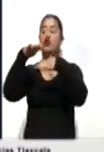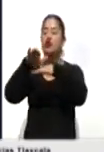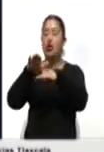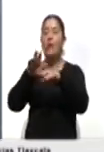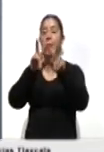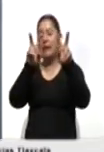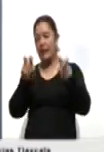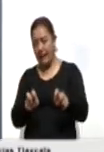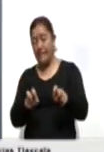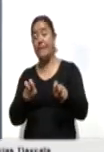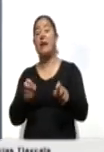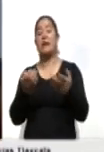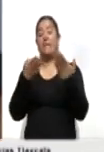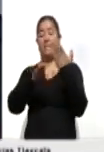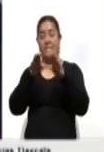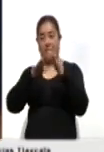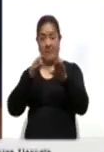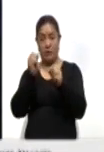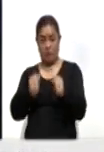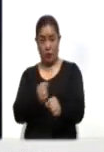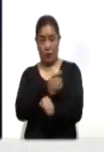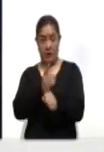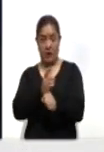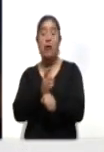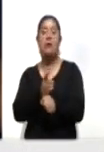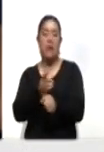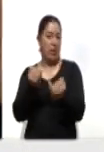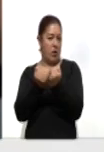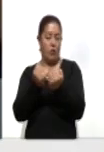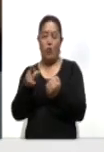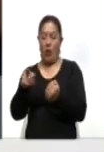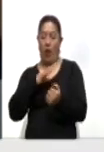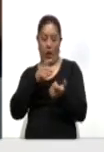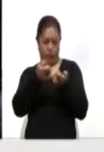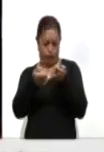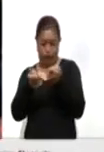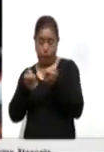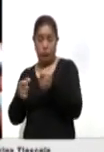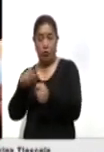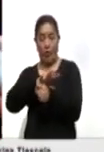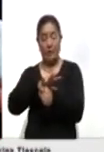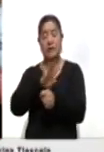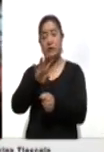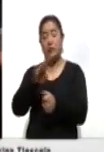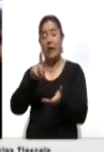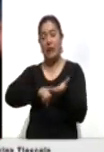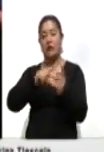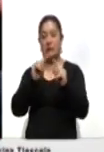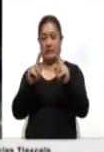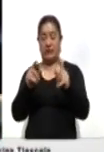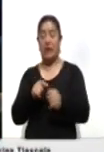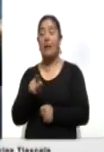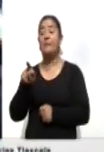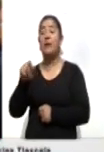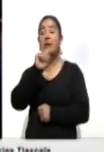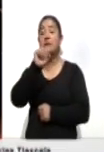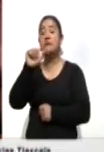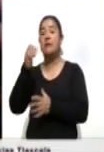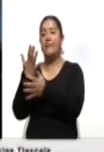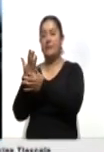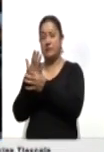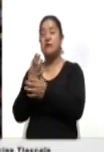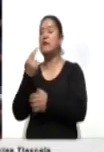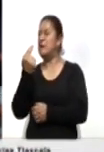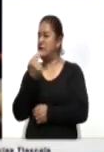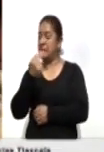como parte de la labor para la contención de la pandemia de COVID-19 en la entidad. La dependencia estatal informó que es necesario reforzar el